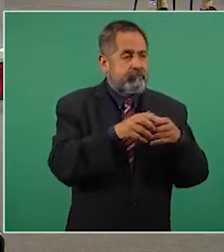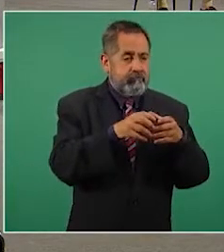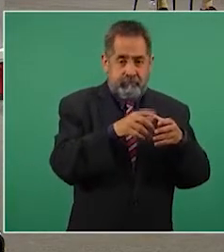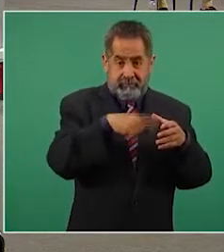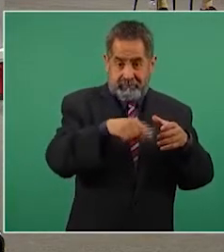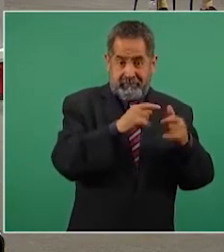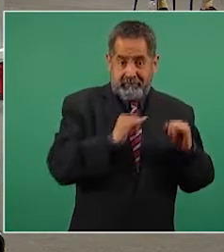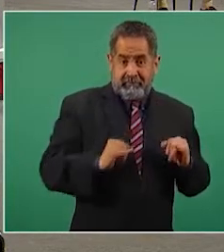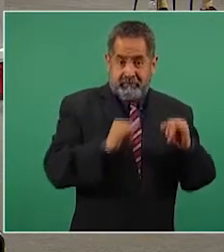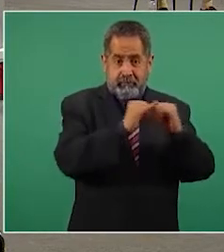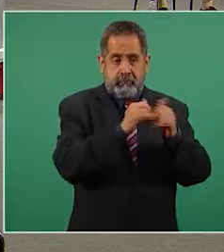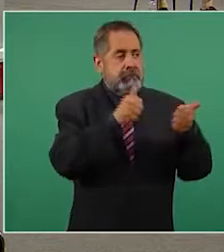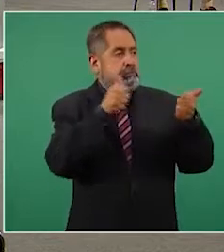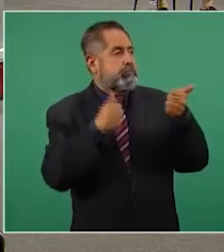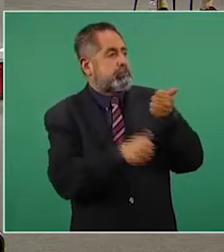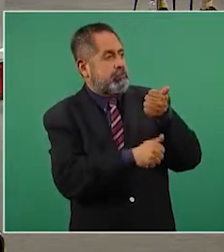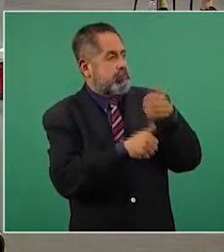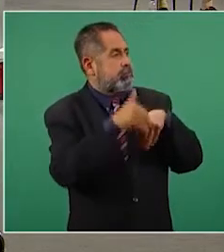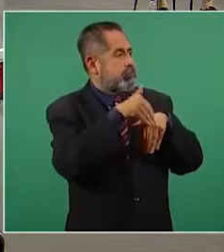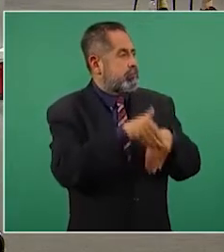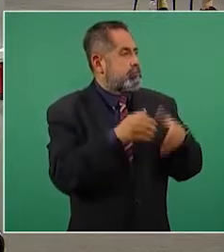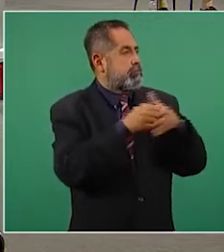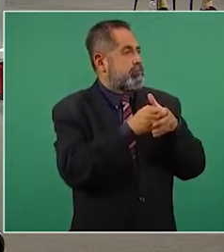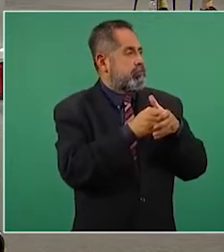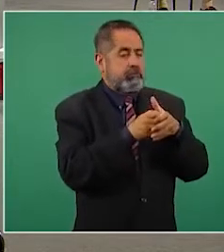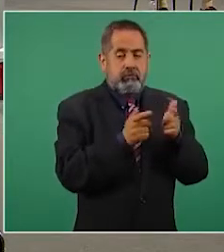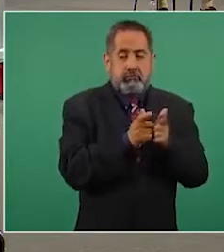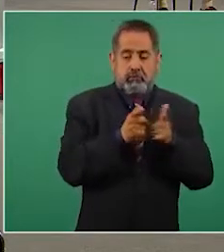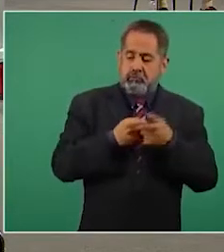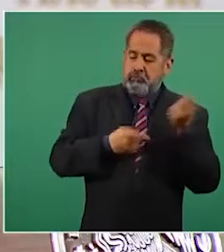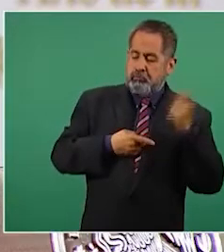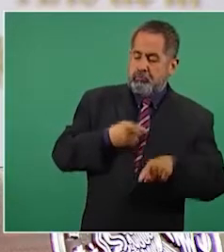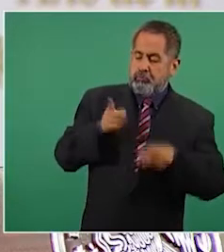a los intereses minoritarios.